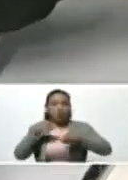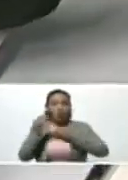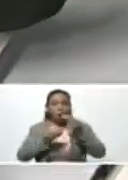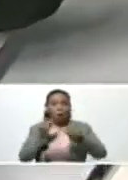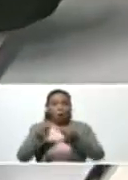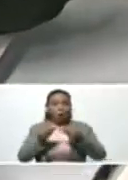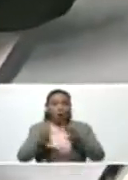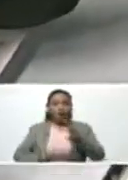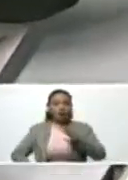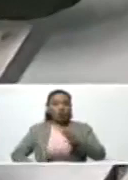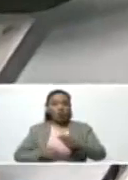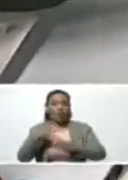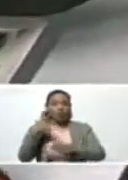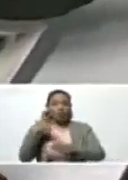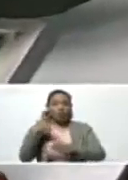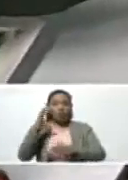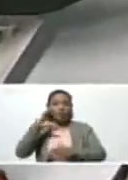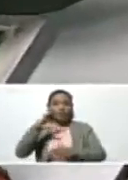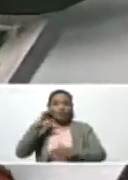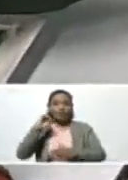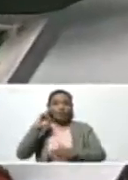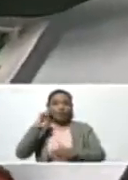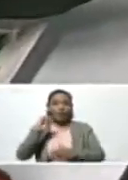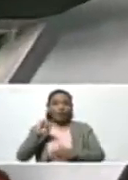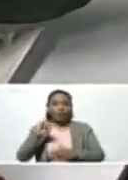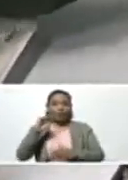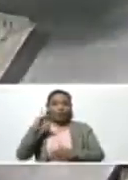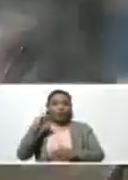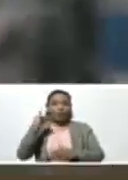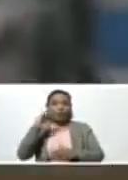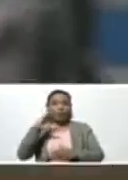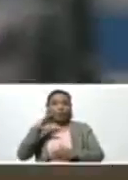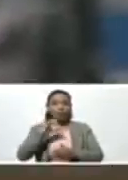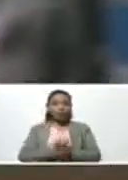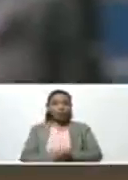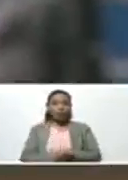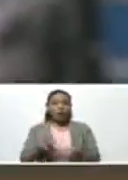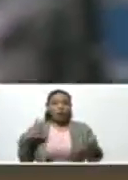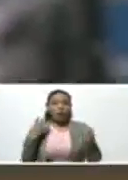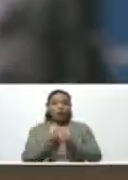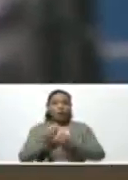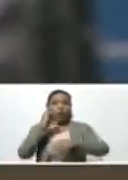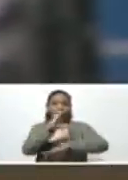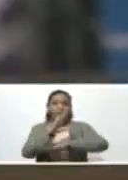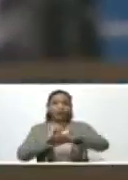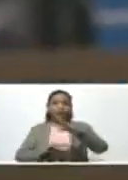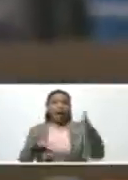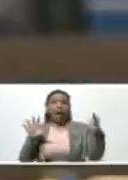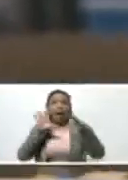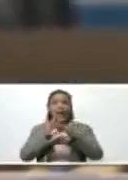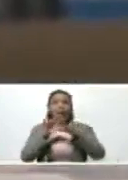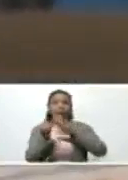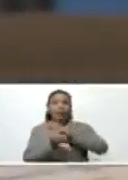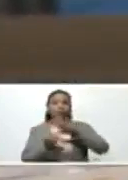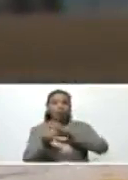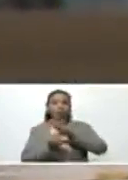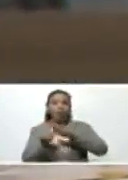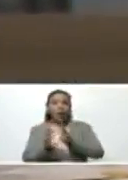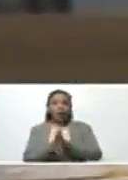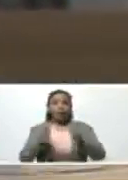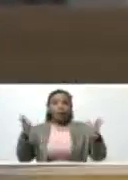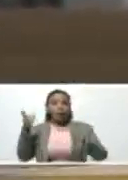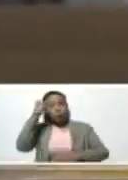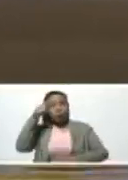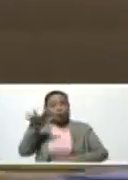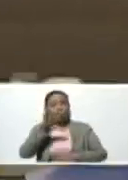es la Fundación Sendit y en conjunto con CAM TV como Alianza Institucional del Gran Polo